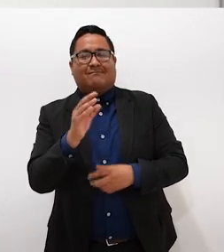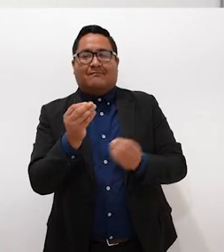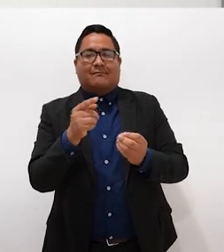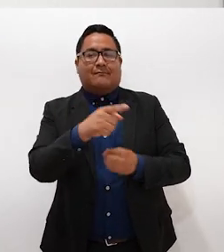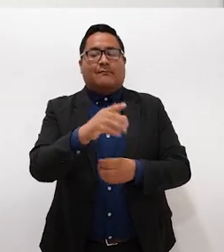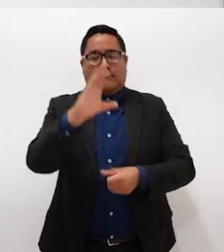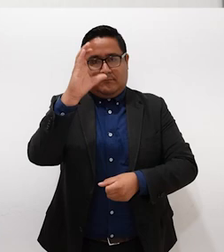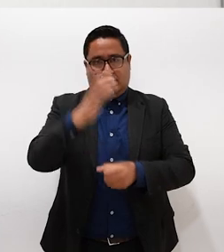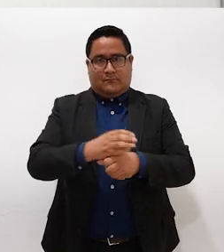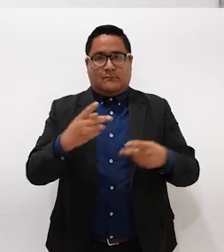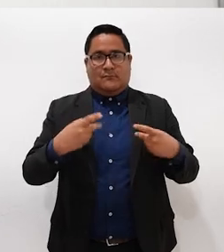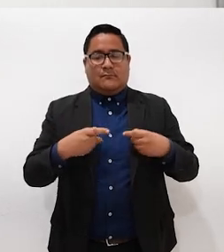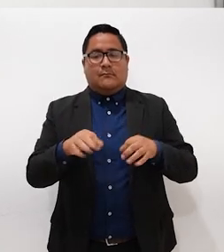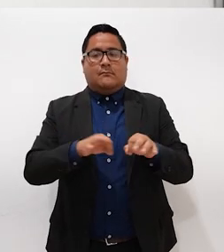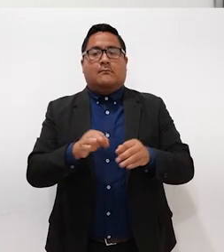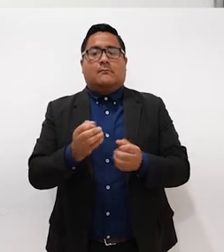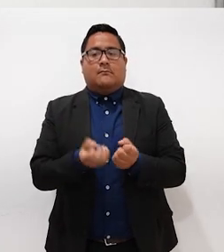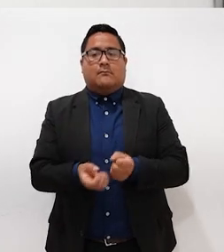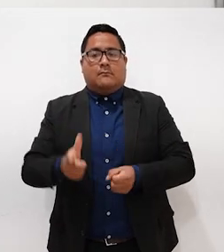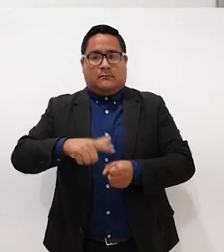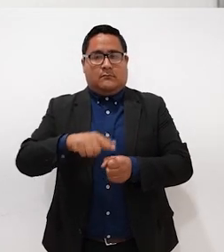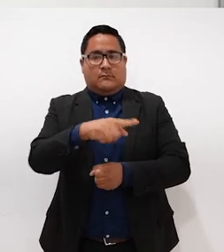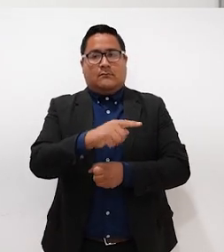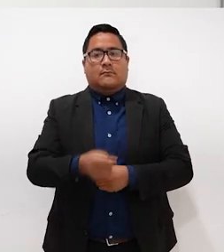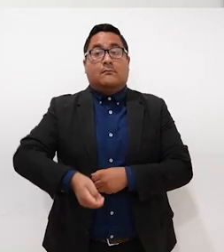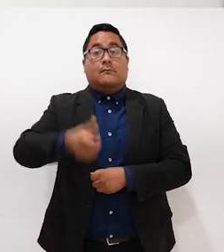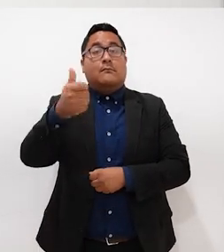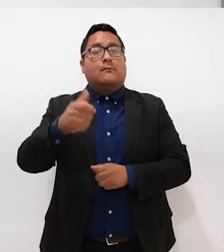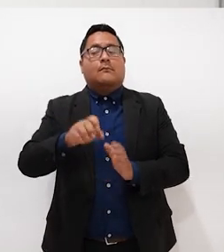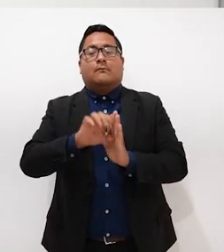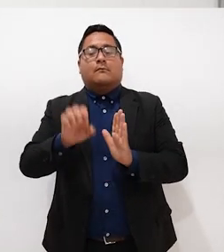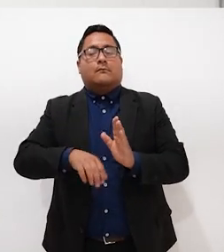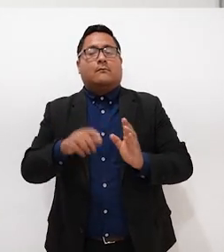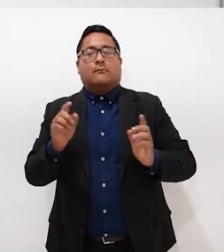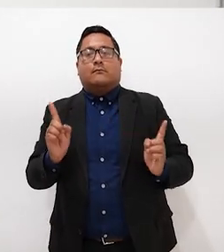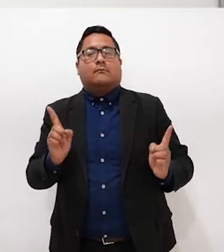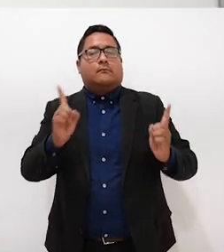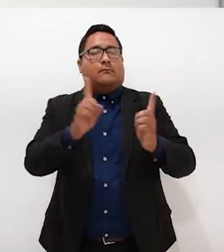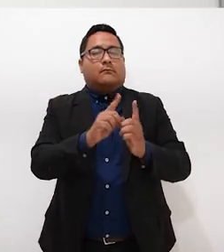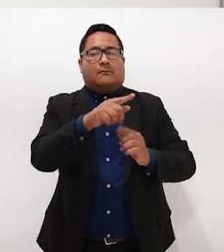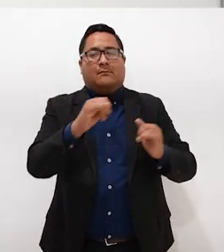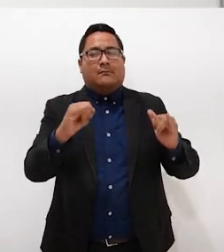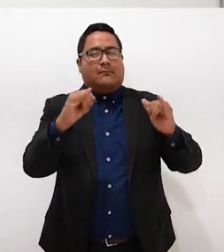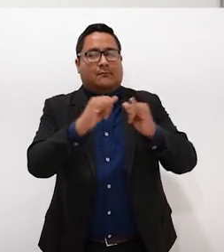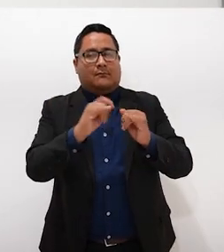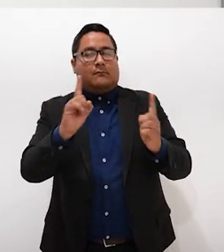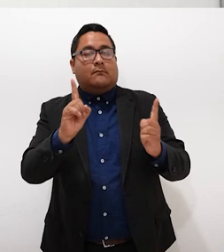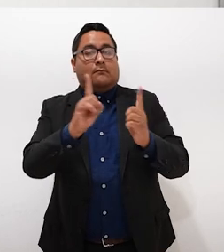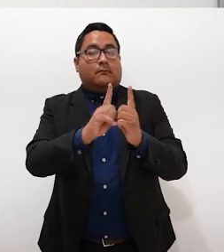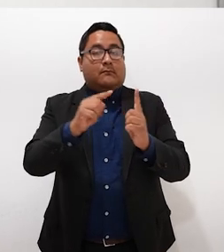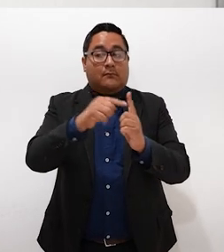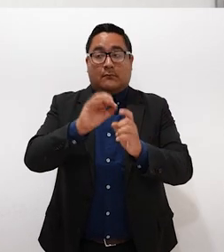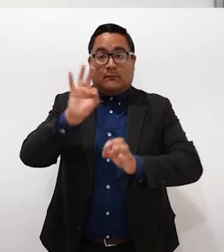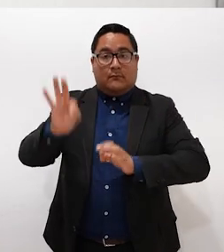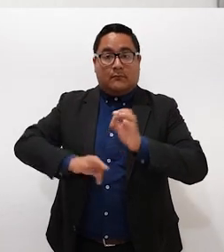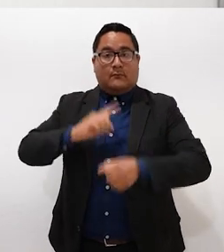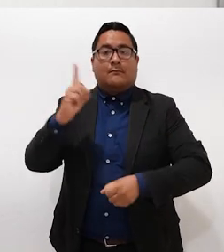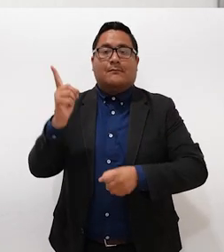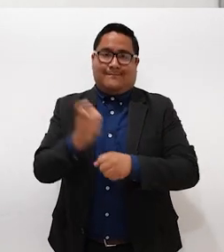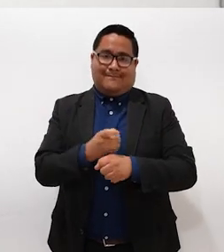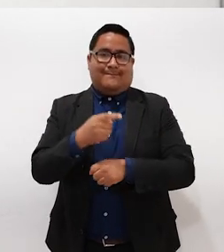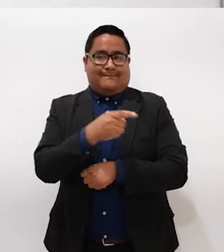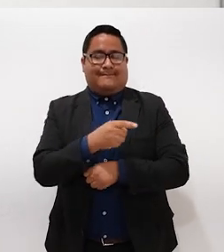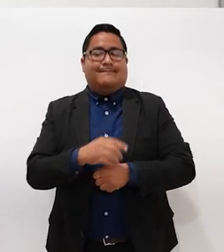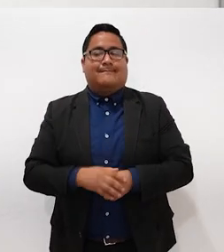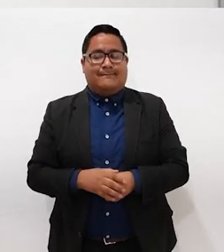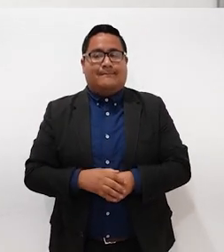se capacite a los trabajadores sociales, que son las primeras personas cuando va una persona con discapacidad, son